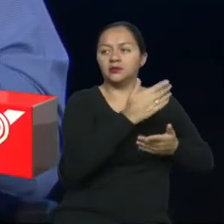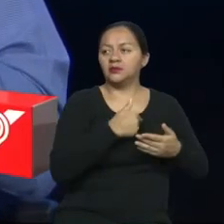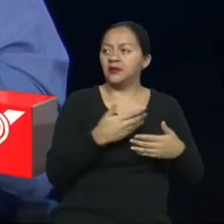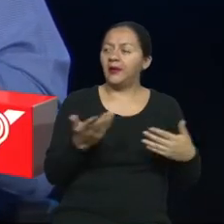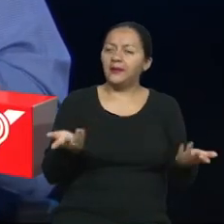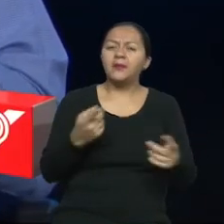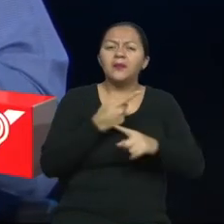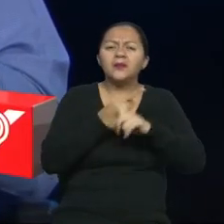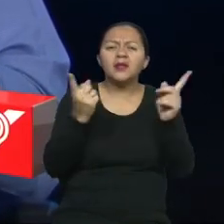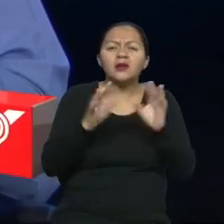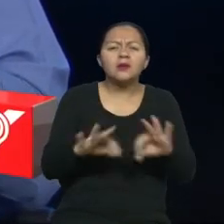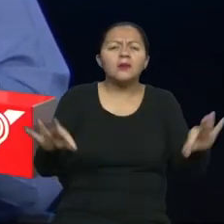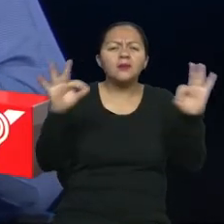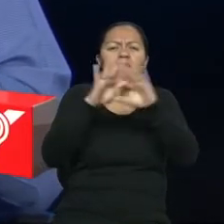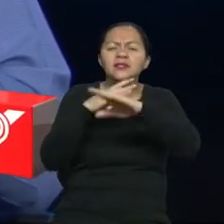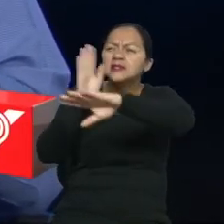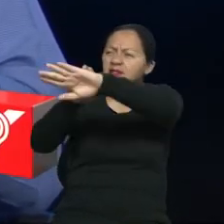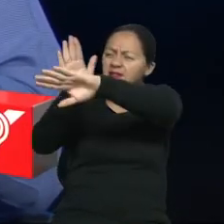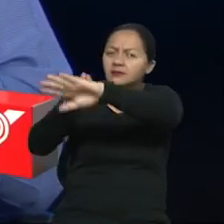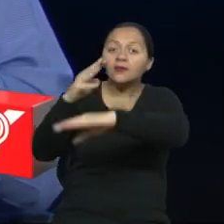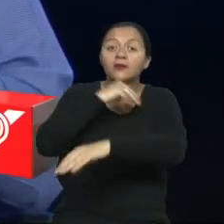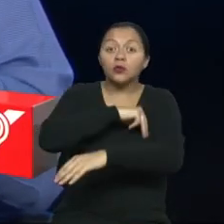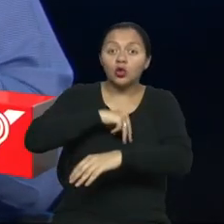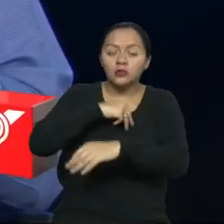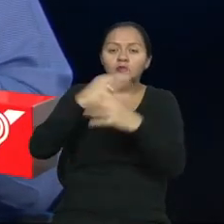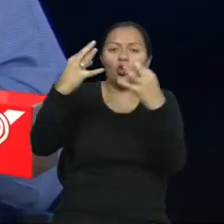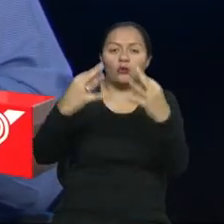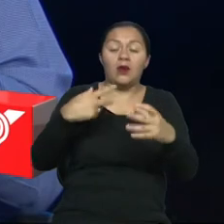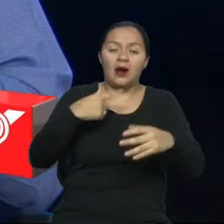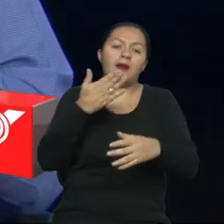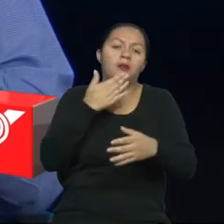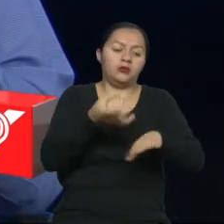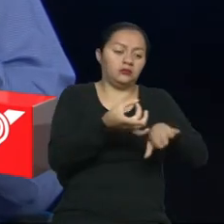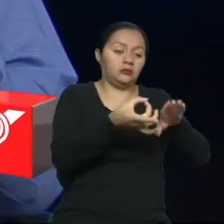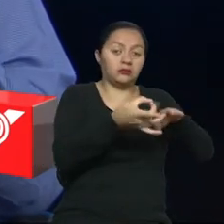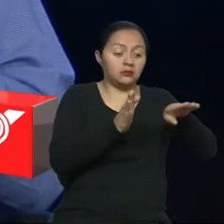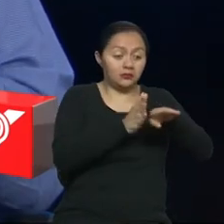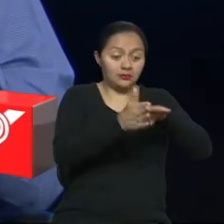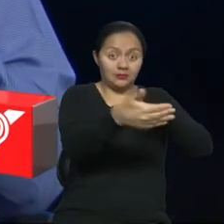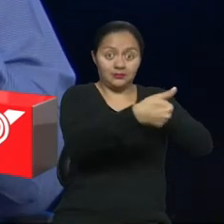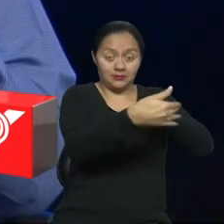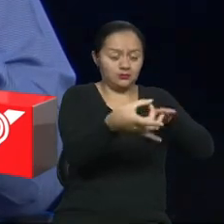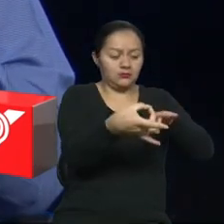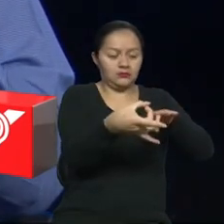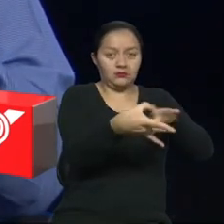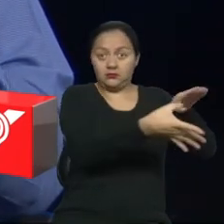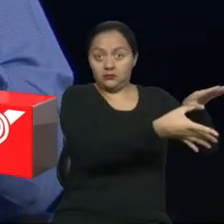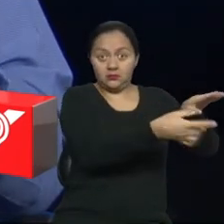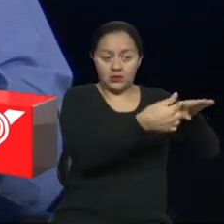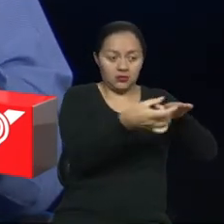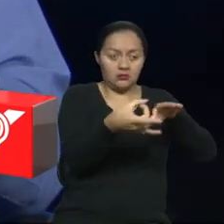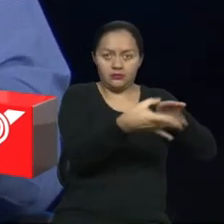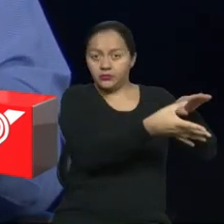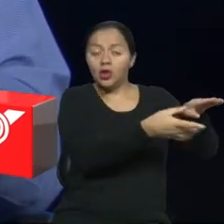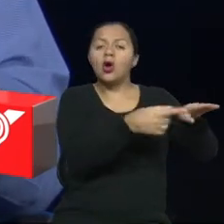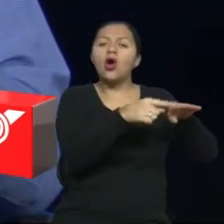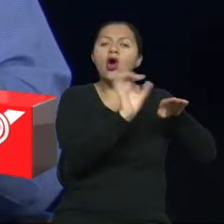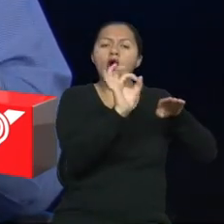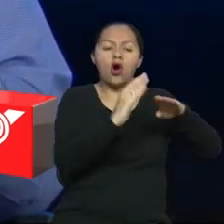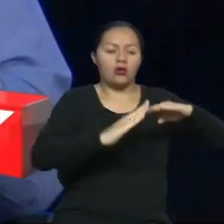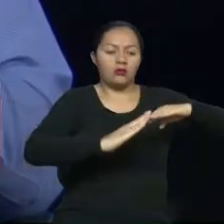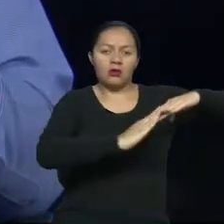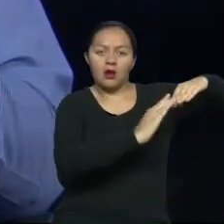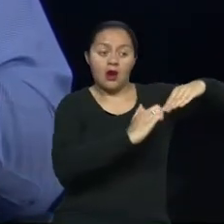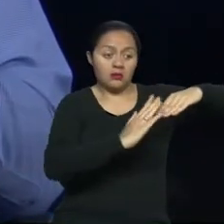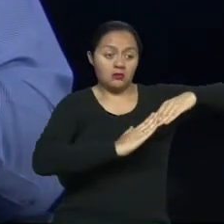cómo deberíamos trabajar para exigir que los municipios eliminan esquinas? ¿O cuál es la manera más asertiva para tener